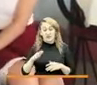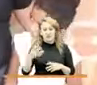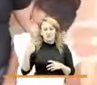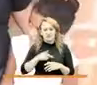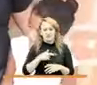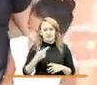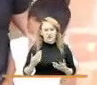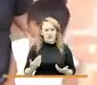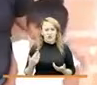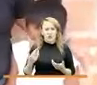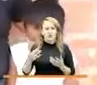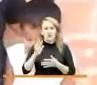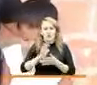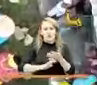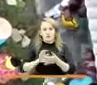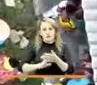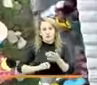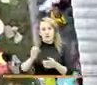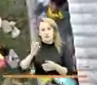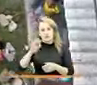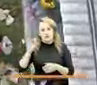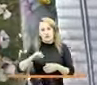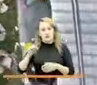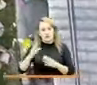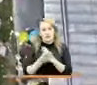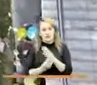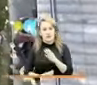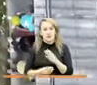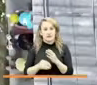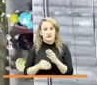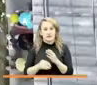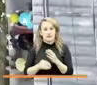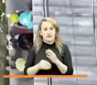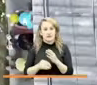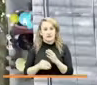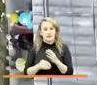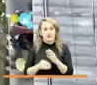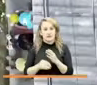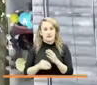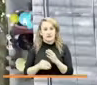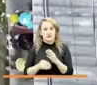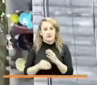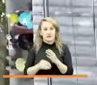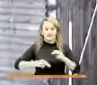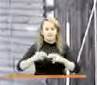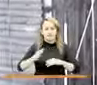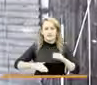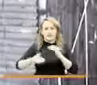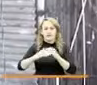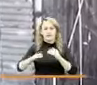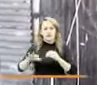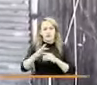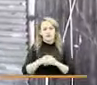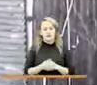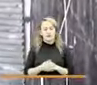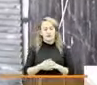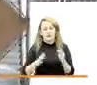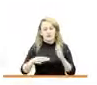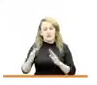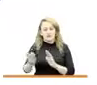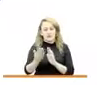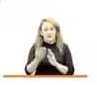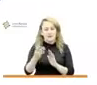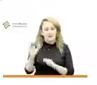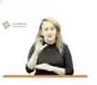reducción de las cifras de pobreza en el país. Trabajamos para construir un futuro con equidad para todos, más cerca a los colombianos.